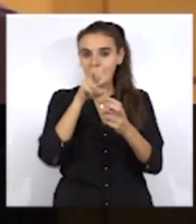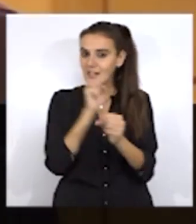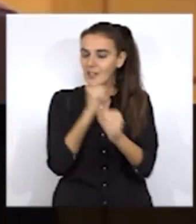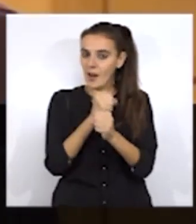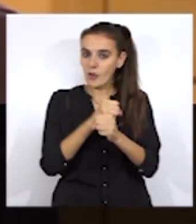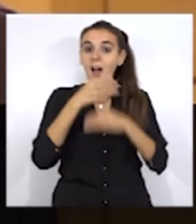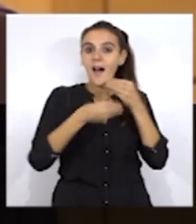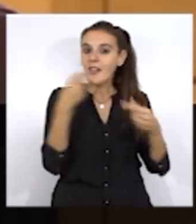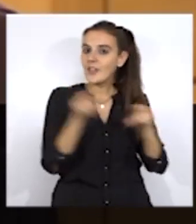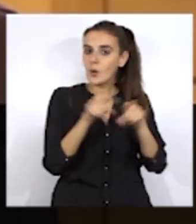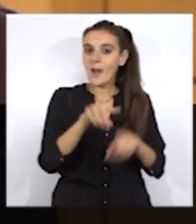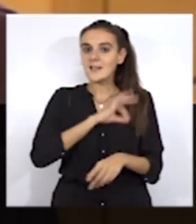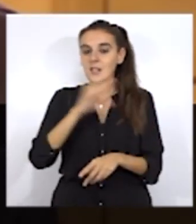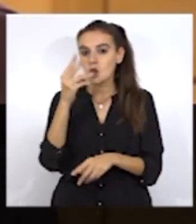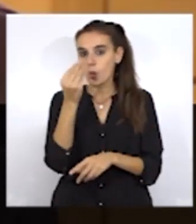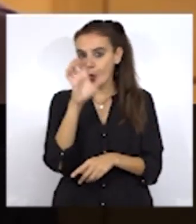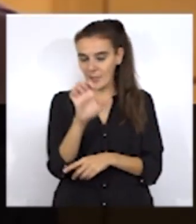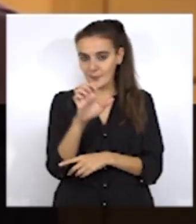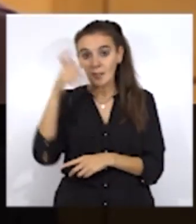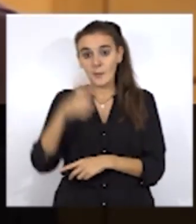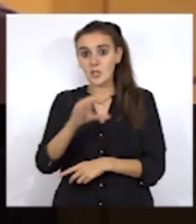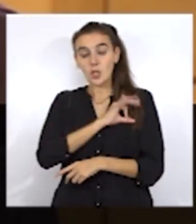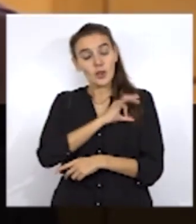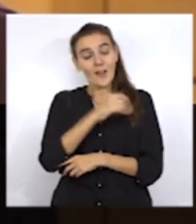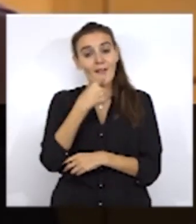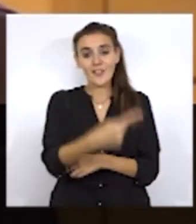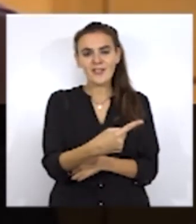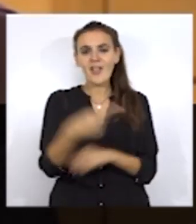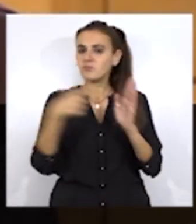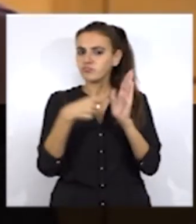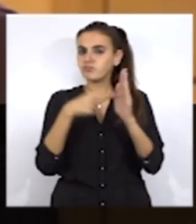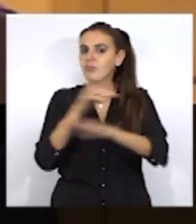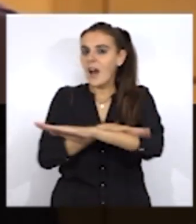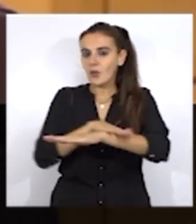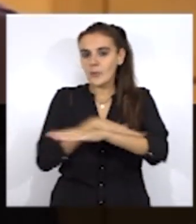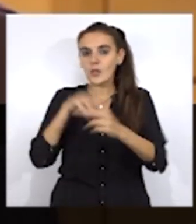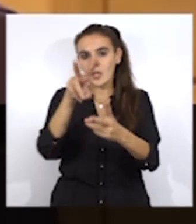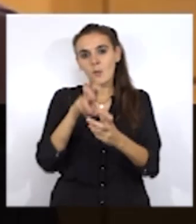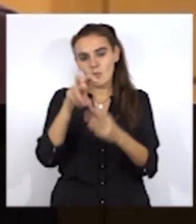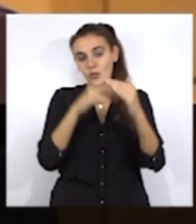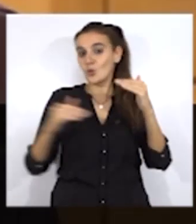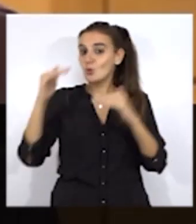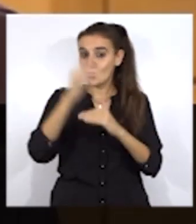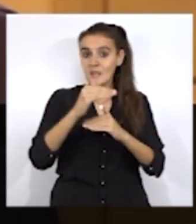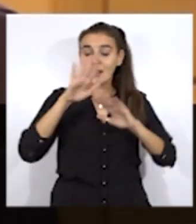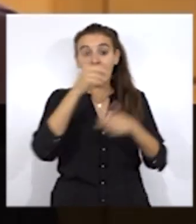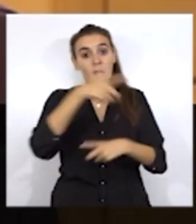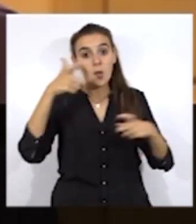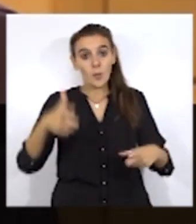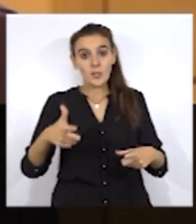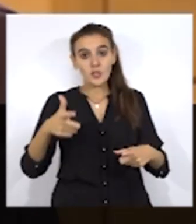Duque. El senador Porceuta reprochó al Gobierno que estén proyectando una subida de impuestos mientras que personas que pertenecen a su Ejecutivo no